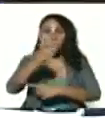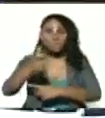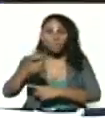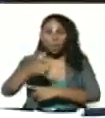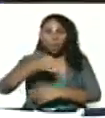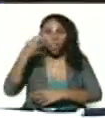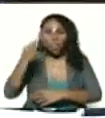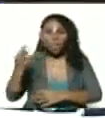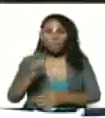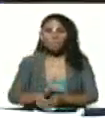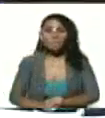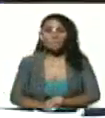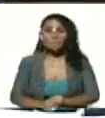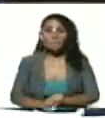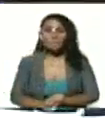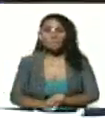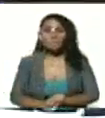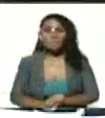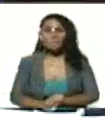originales.